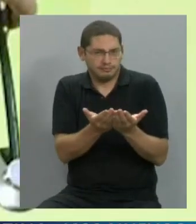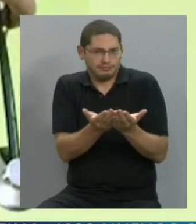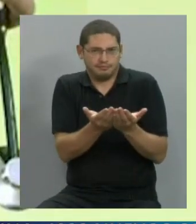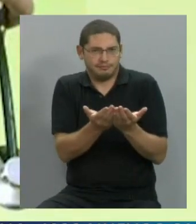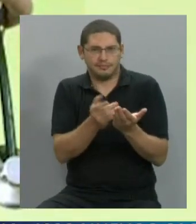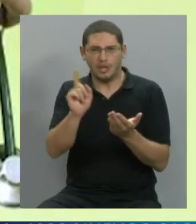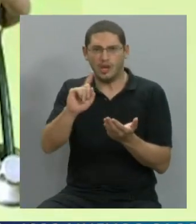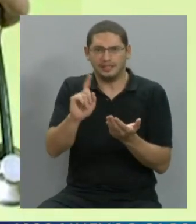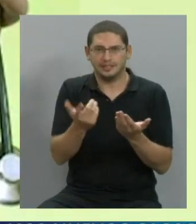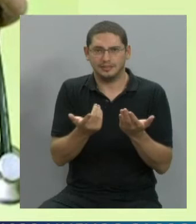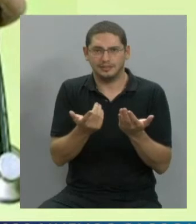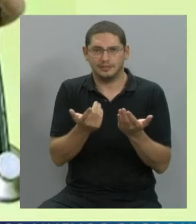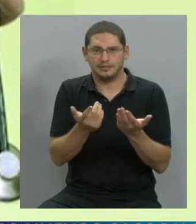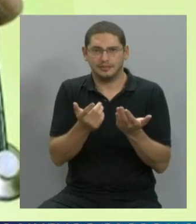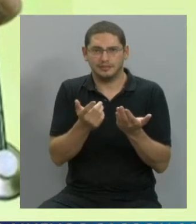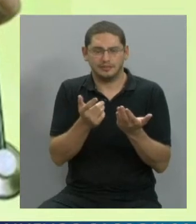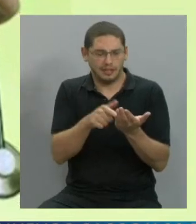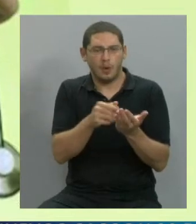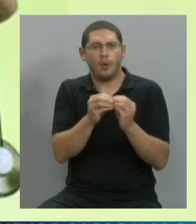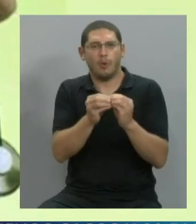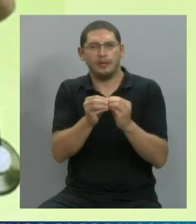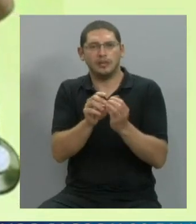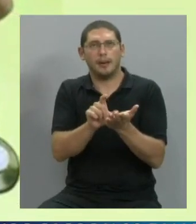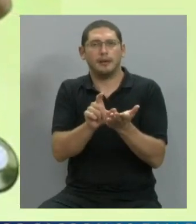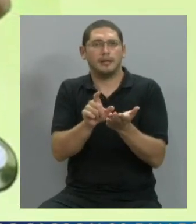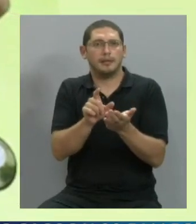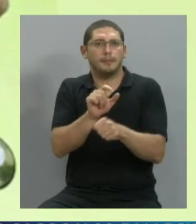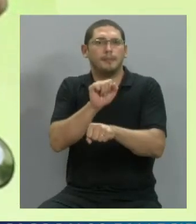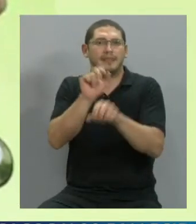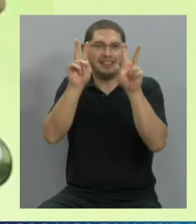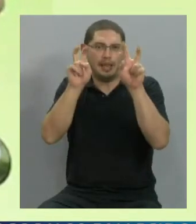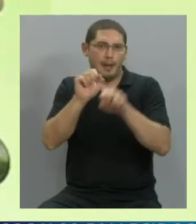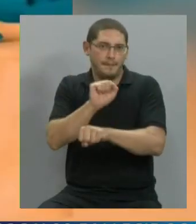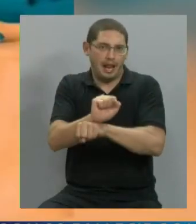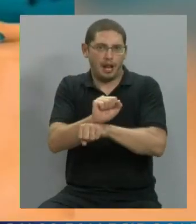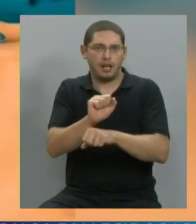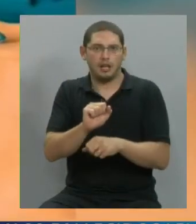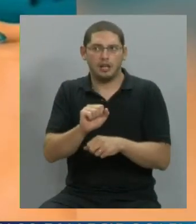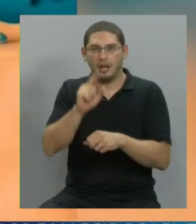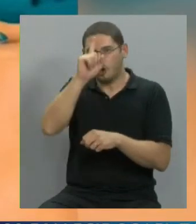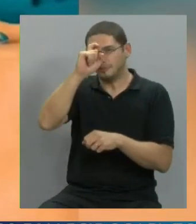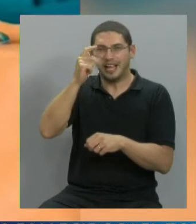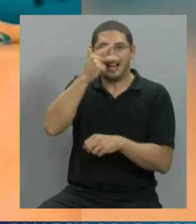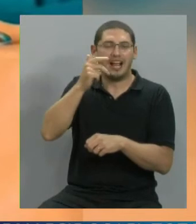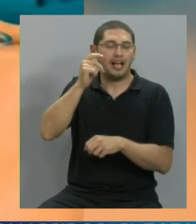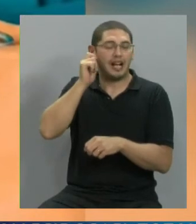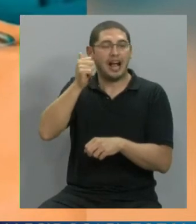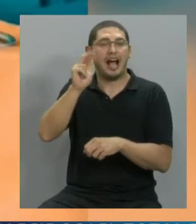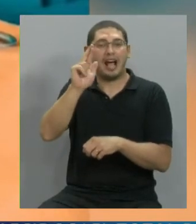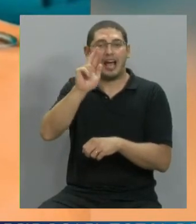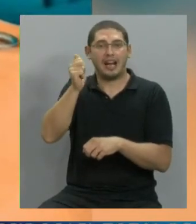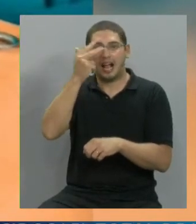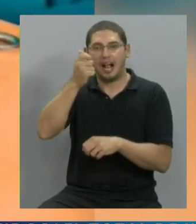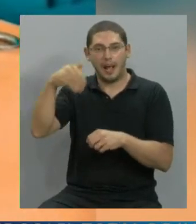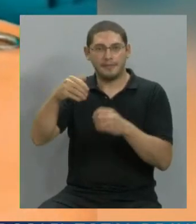se ha iniciado un juicio penal contra el hospital de Garrahan, un juicio penal en el caso de Jana,